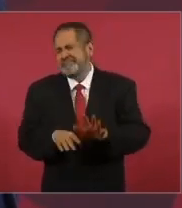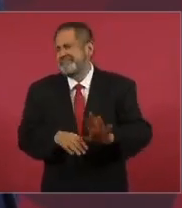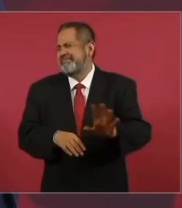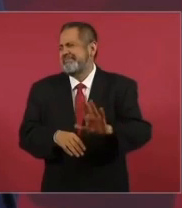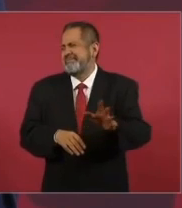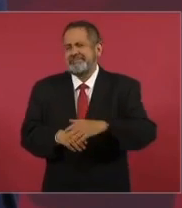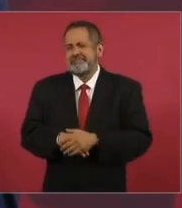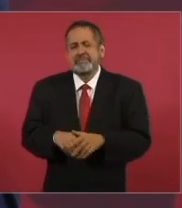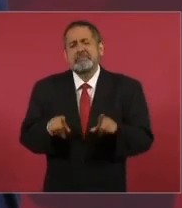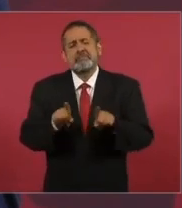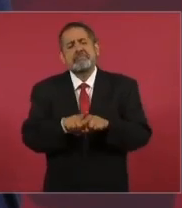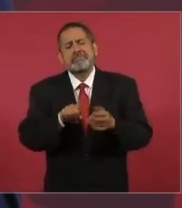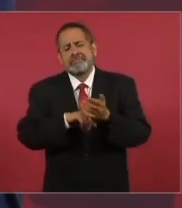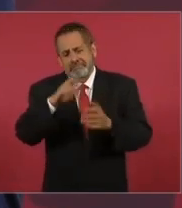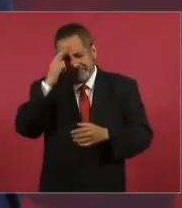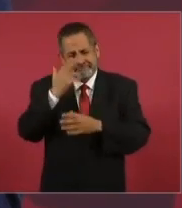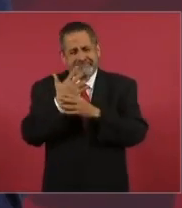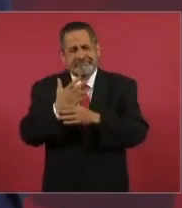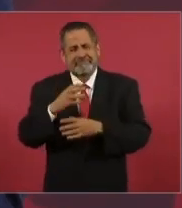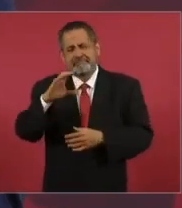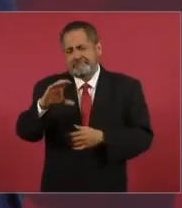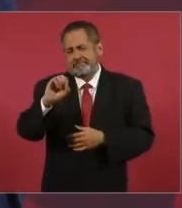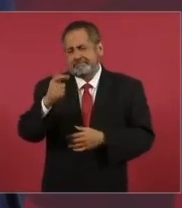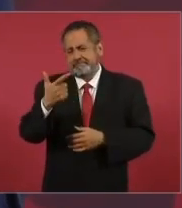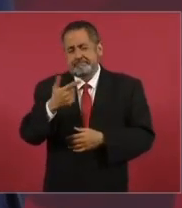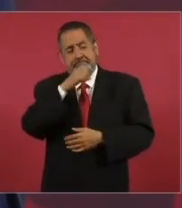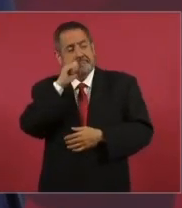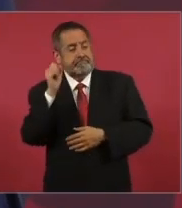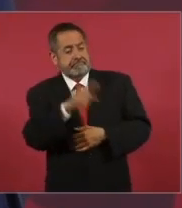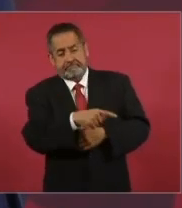Salinas. Y miren en qué terminó.